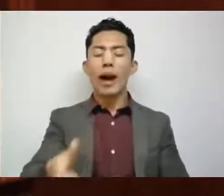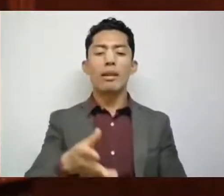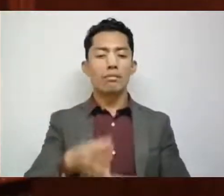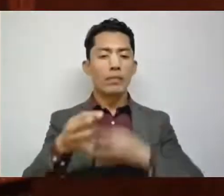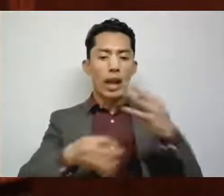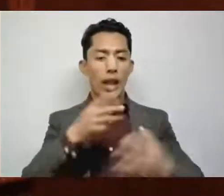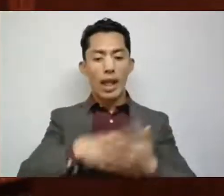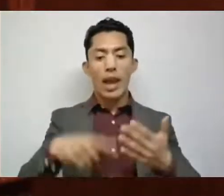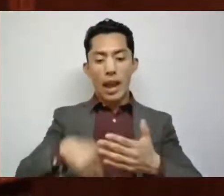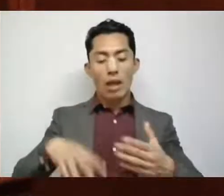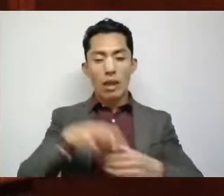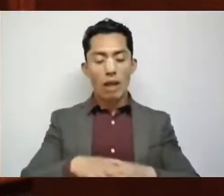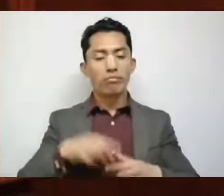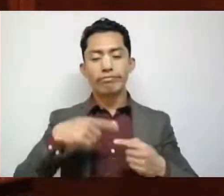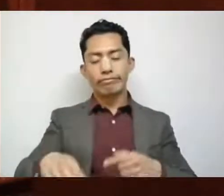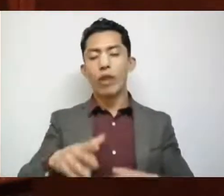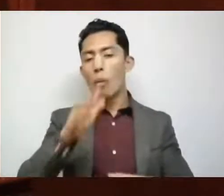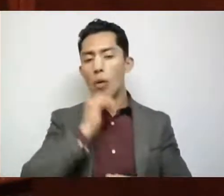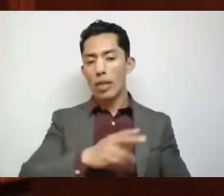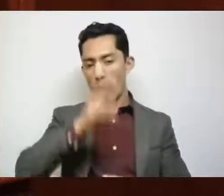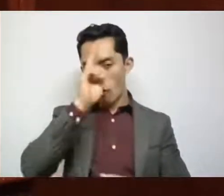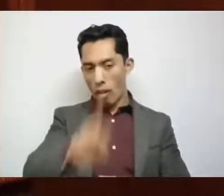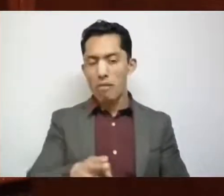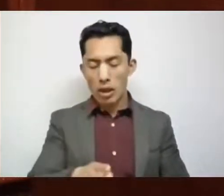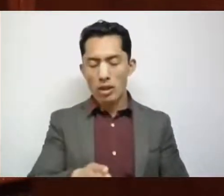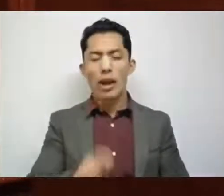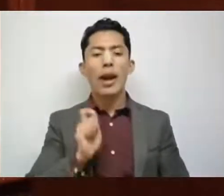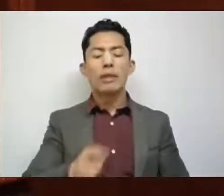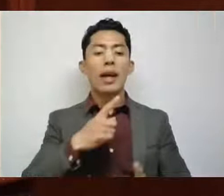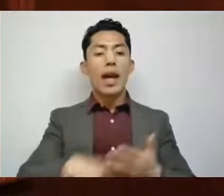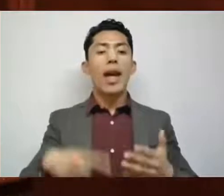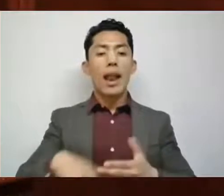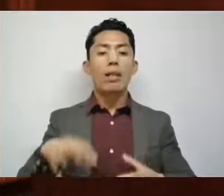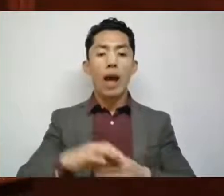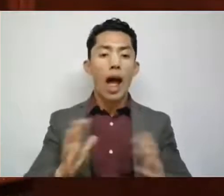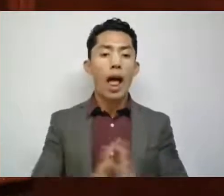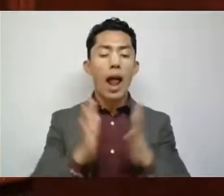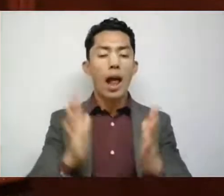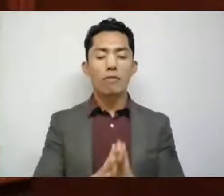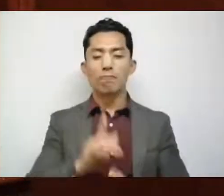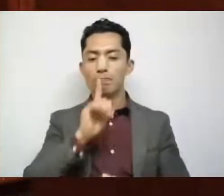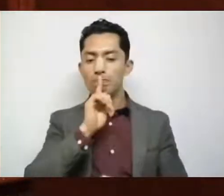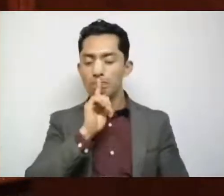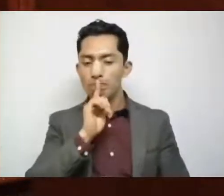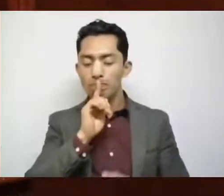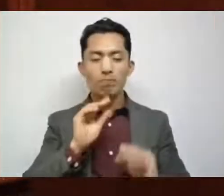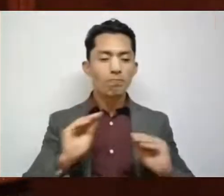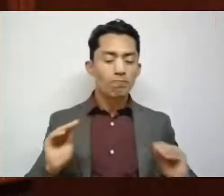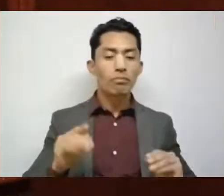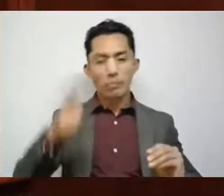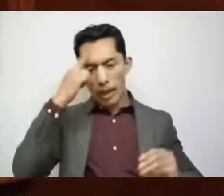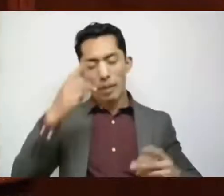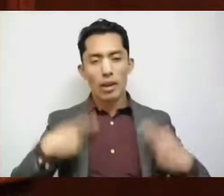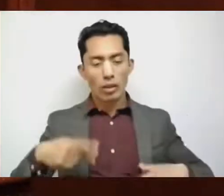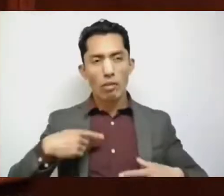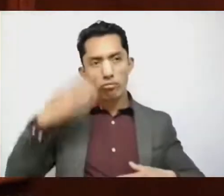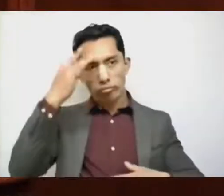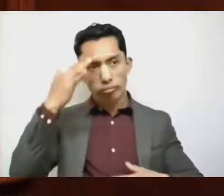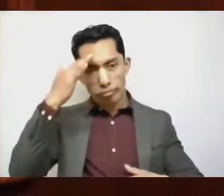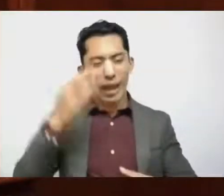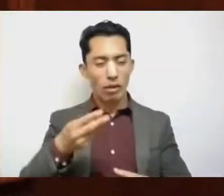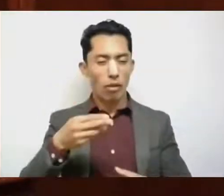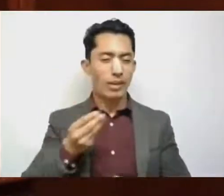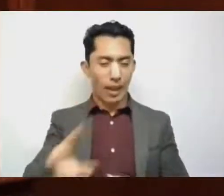la veda electoral o silencio electoral o jornada de reflexión, en ese